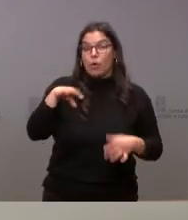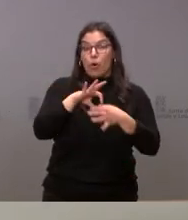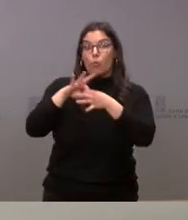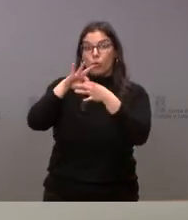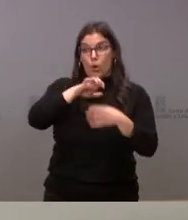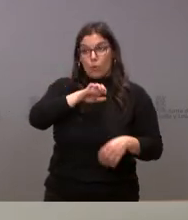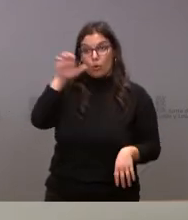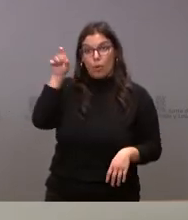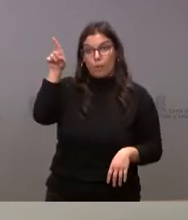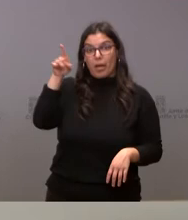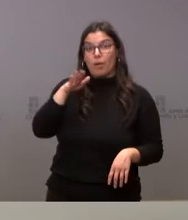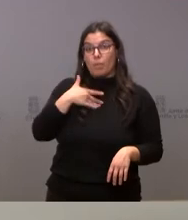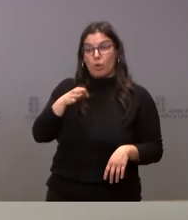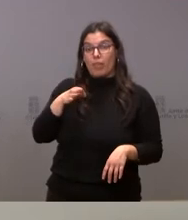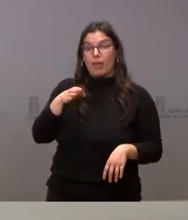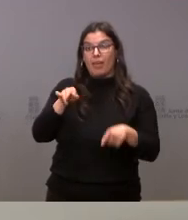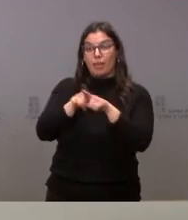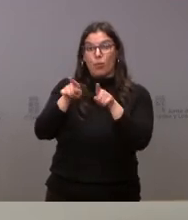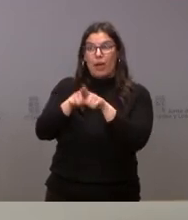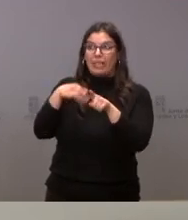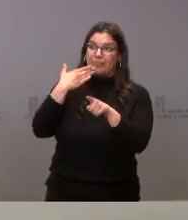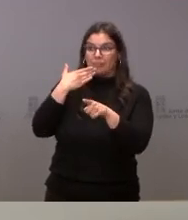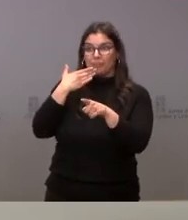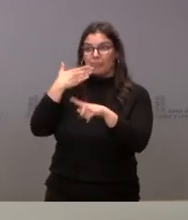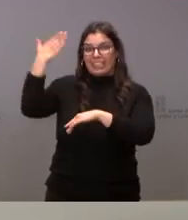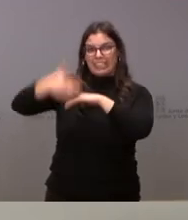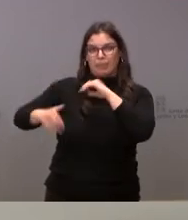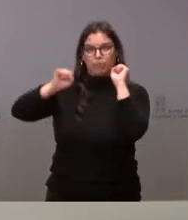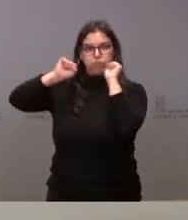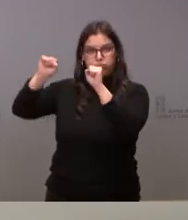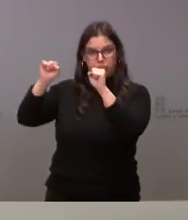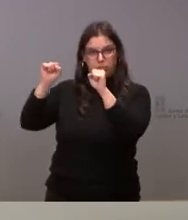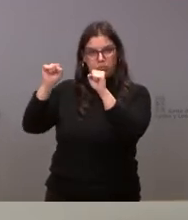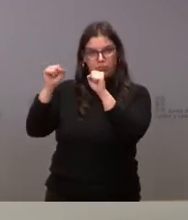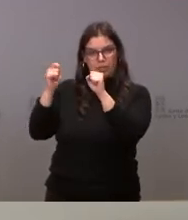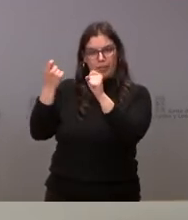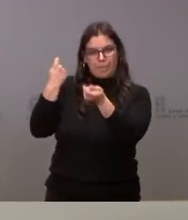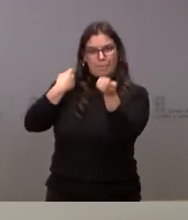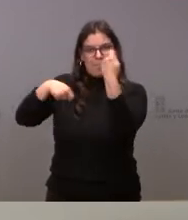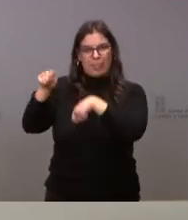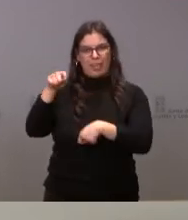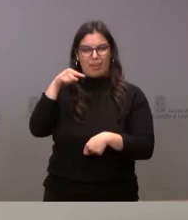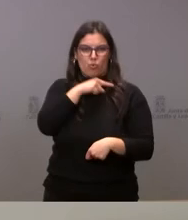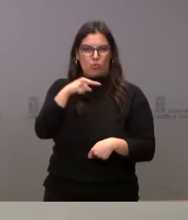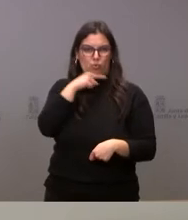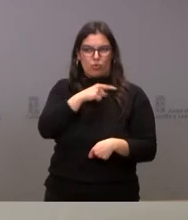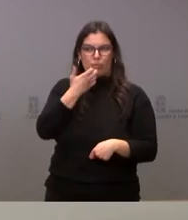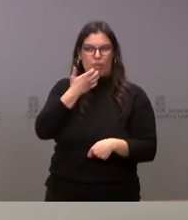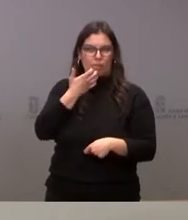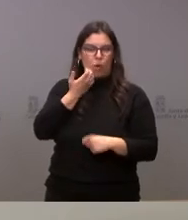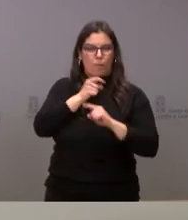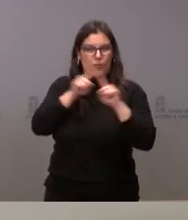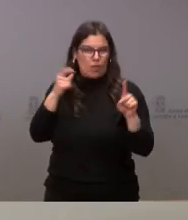Europea sea algún tipo de medidas de restricciones comerciales en el ámbito económico.